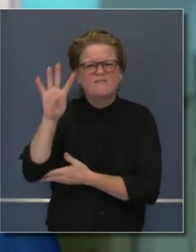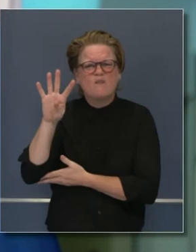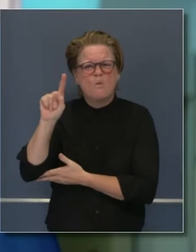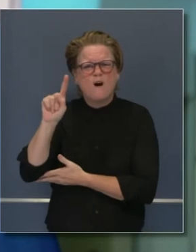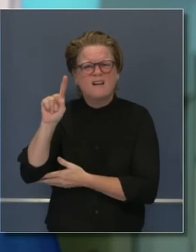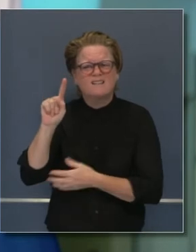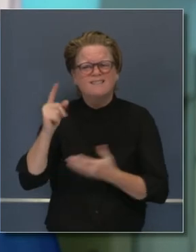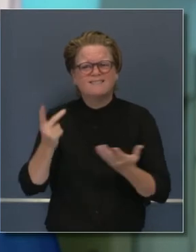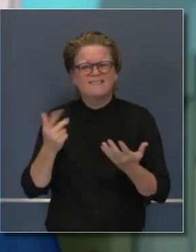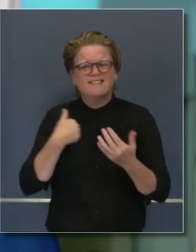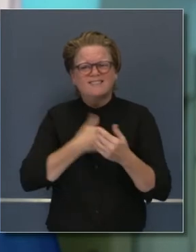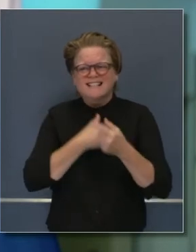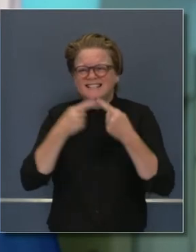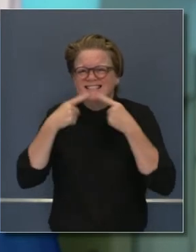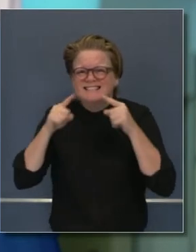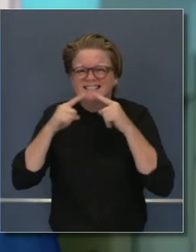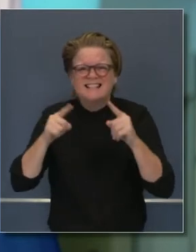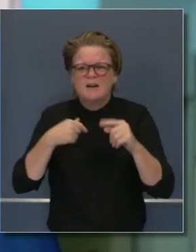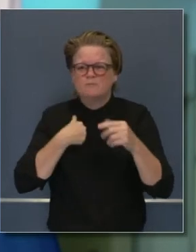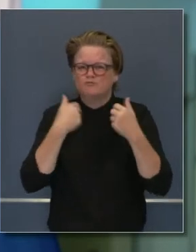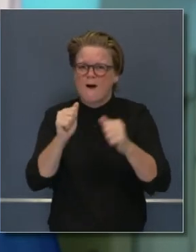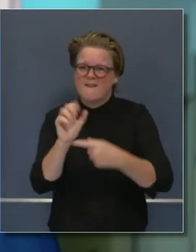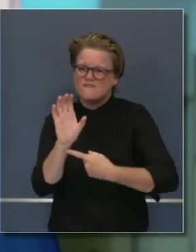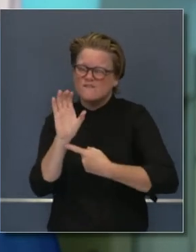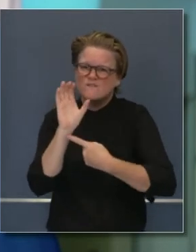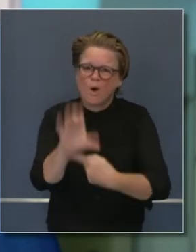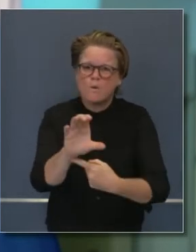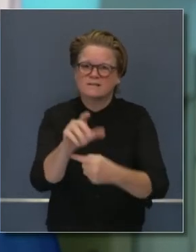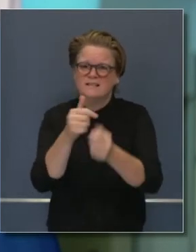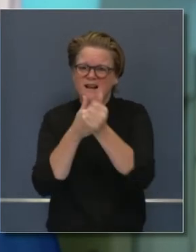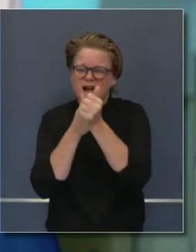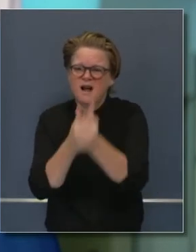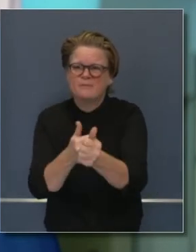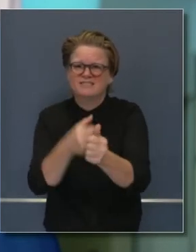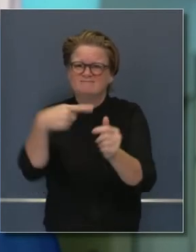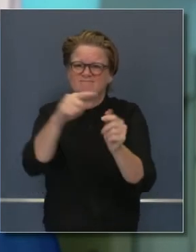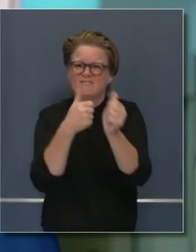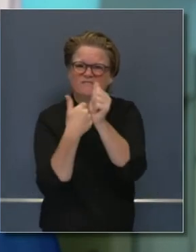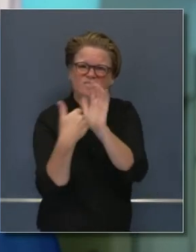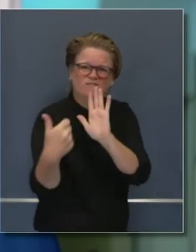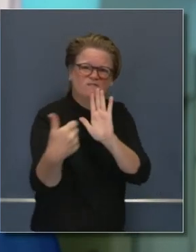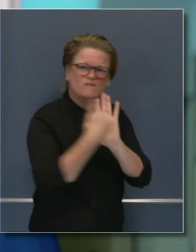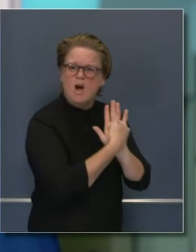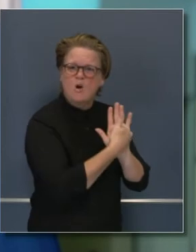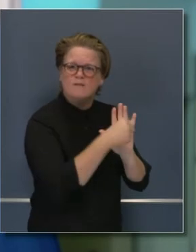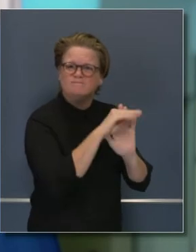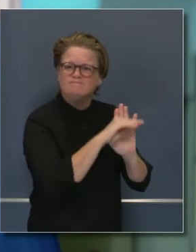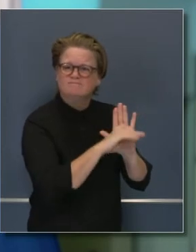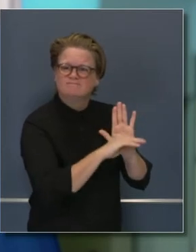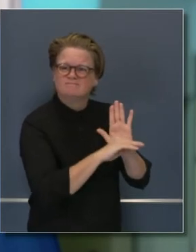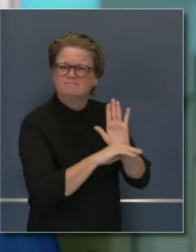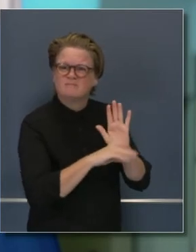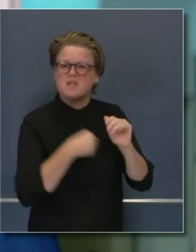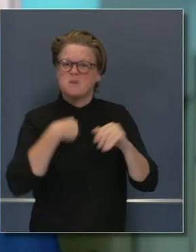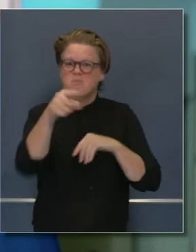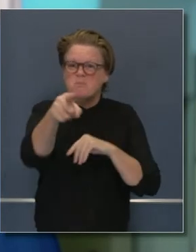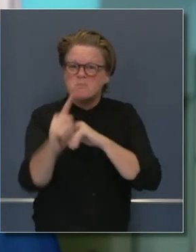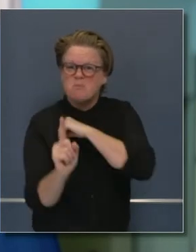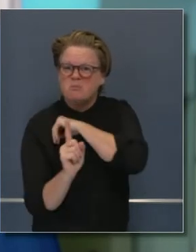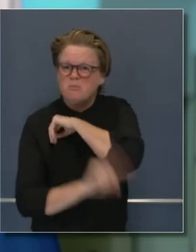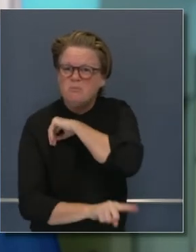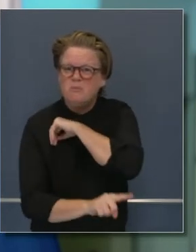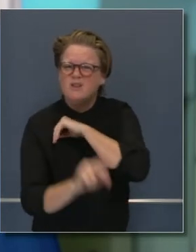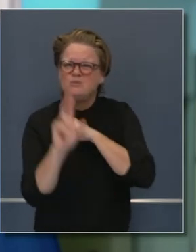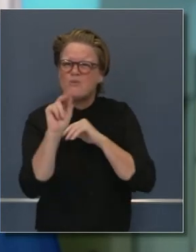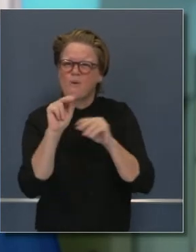Habrá más publicidad, más pautas, más aplicación de la ley, sobre cumplimiento,